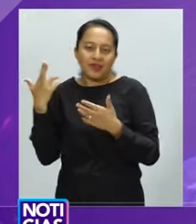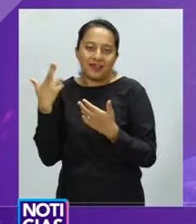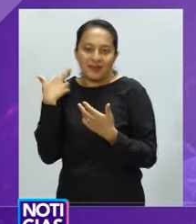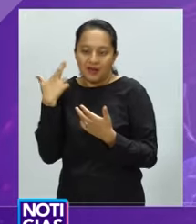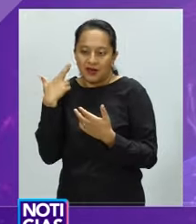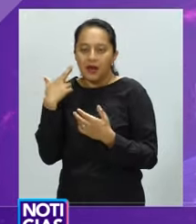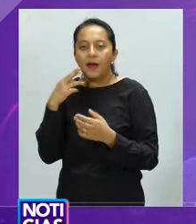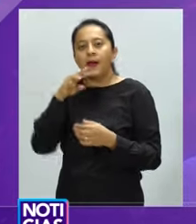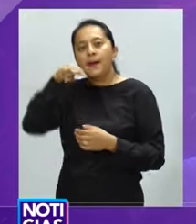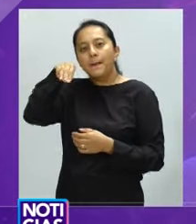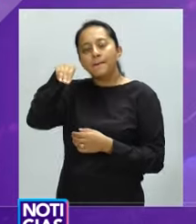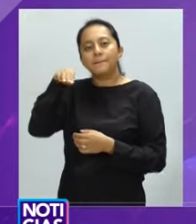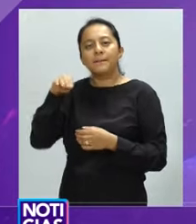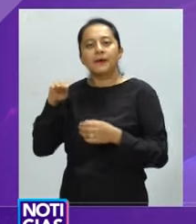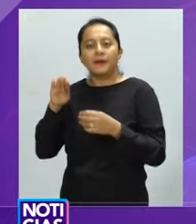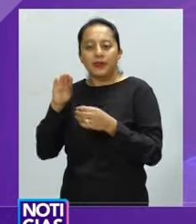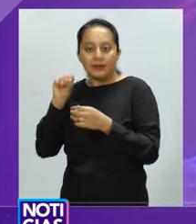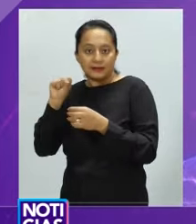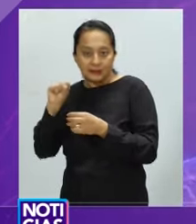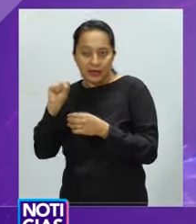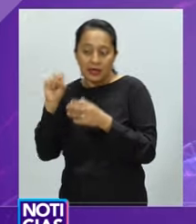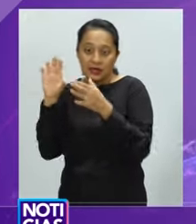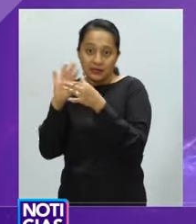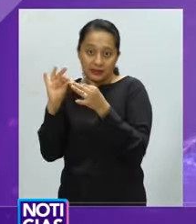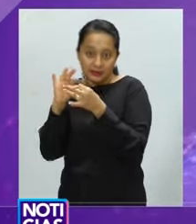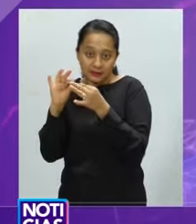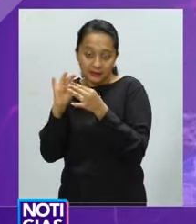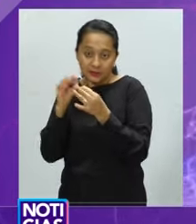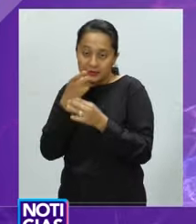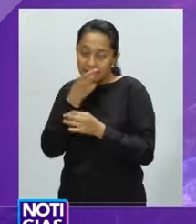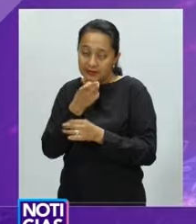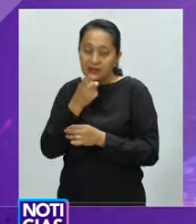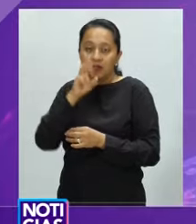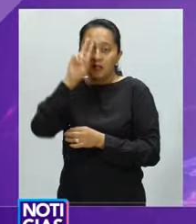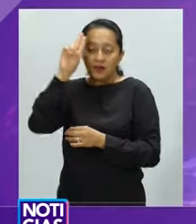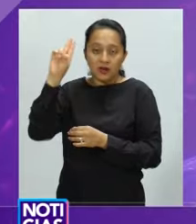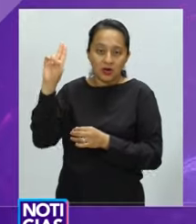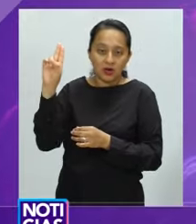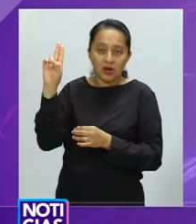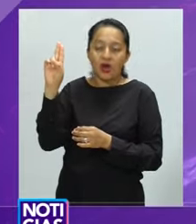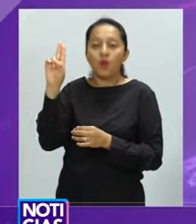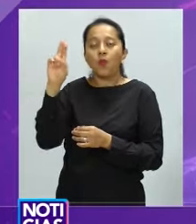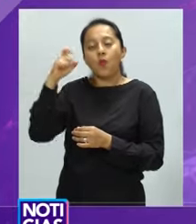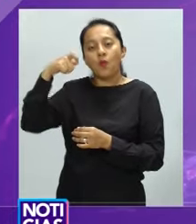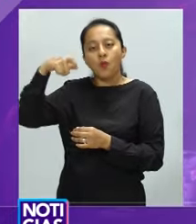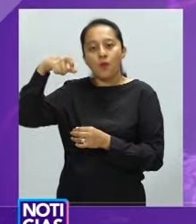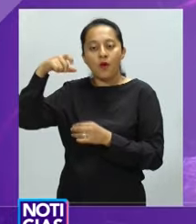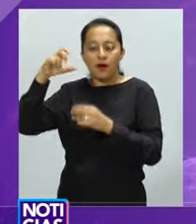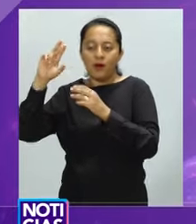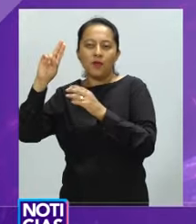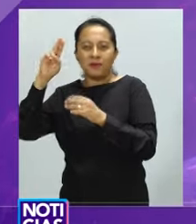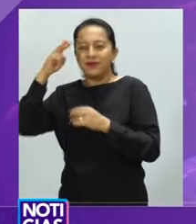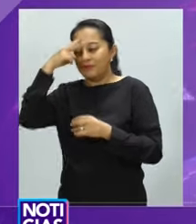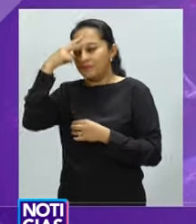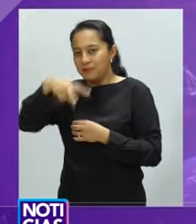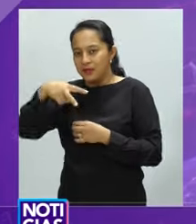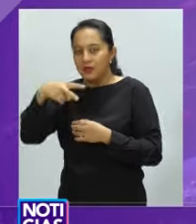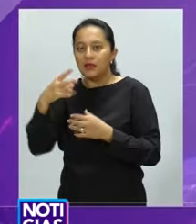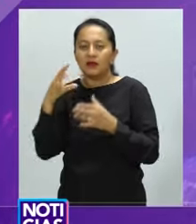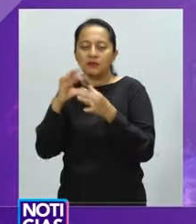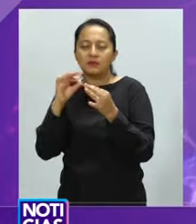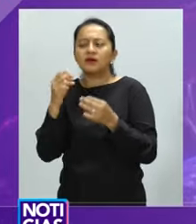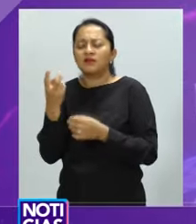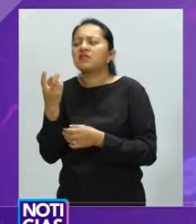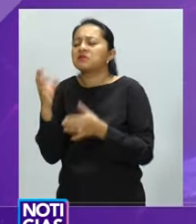MBS, dijo que espera que la Universidad Nacional Autónoma de México rinda un pronunciamiento respecto a este caso.